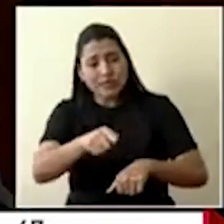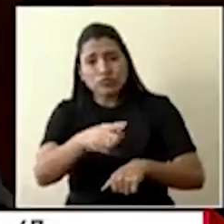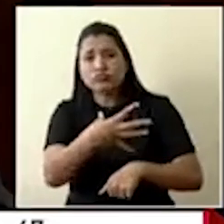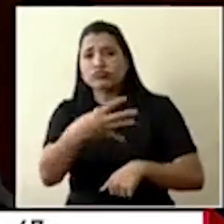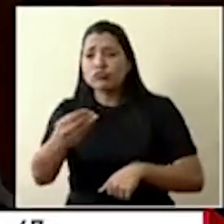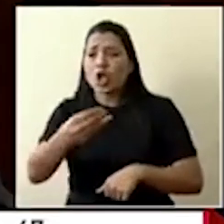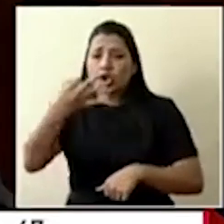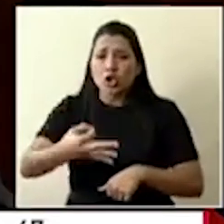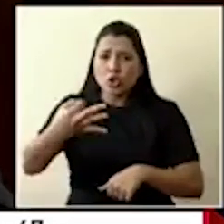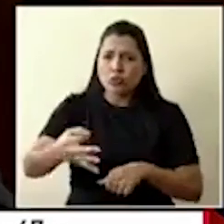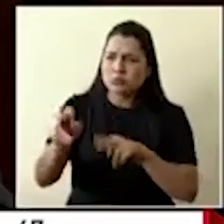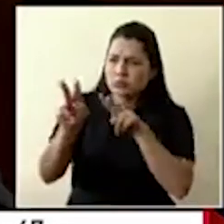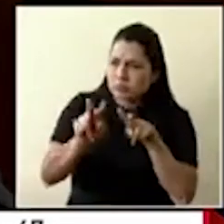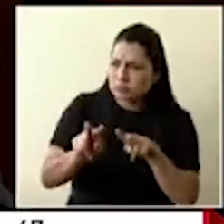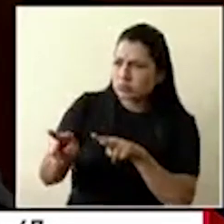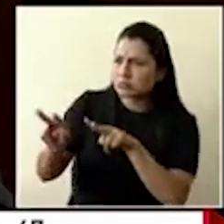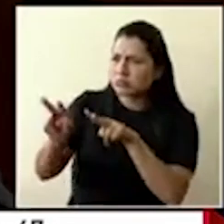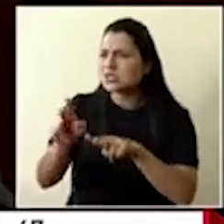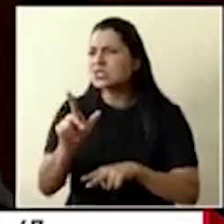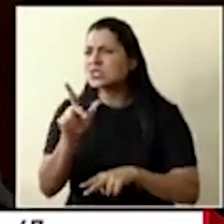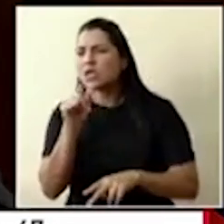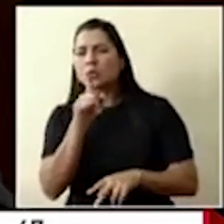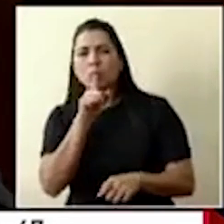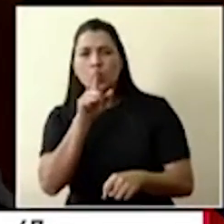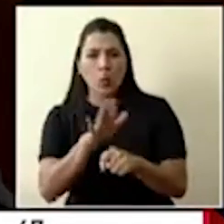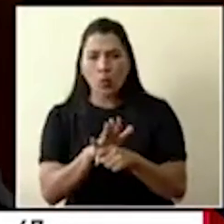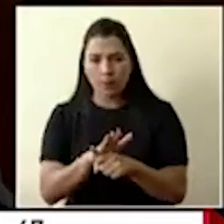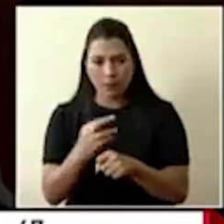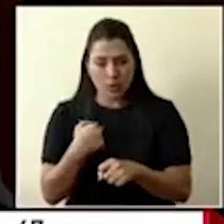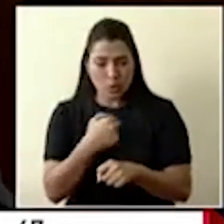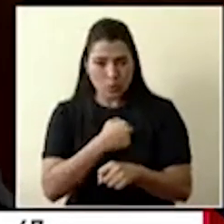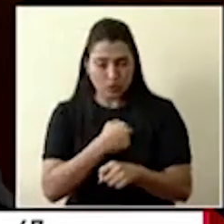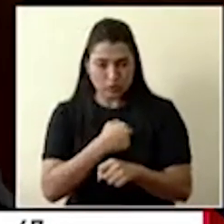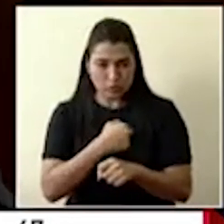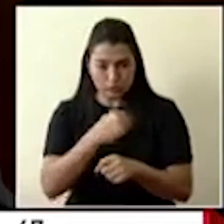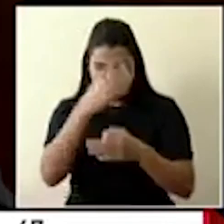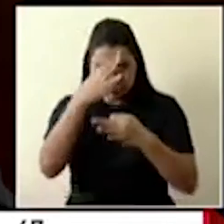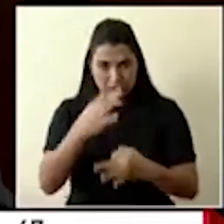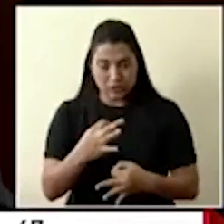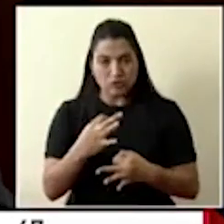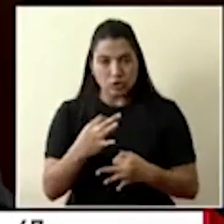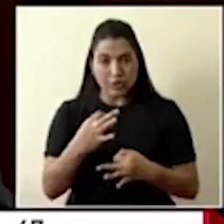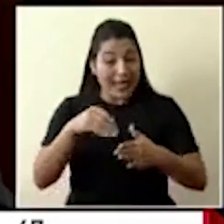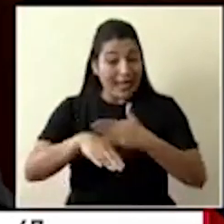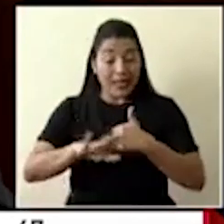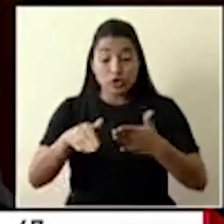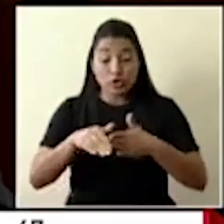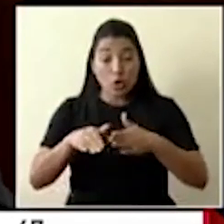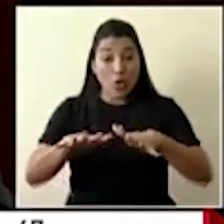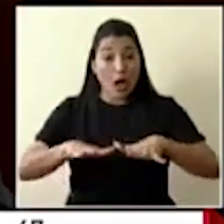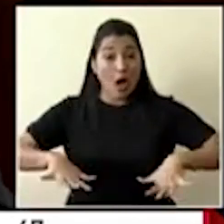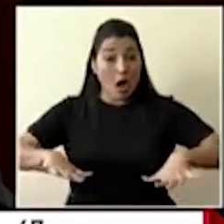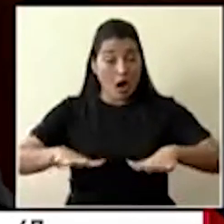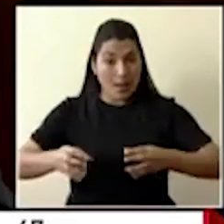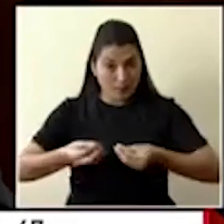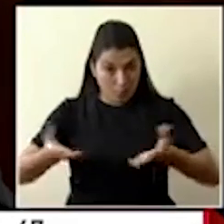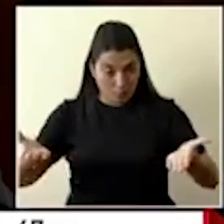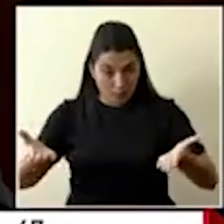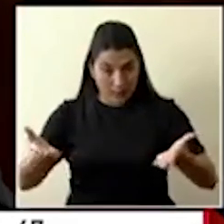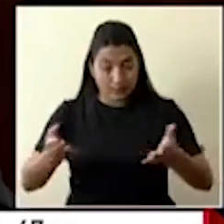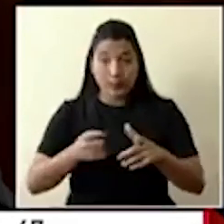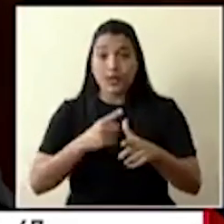o búsqueda de incumplimiento de las diferentes medidas en todo el sector, en la zona pública. Y eso, pues justamente aquí